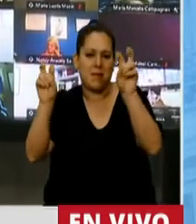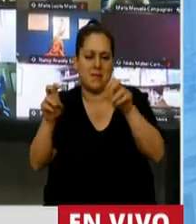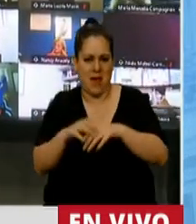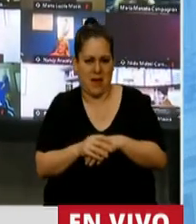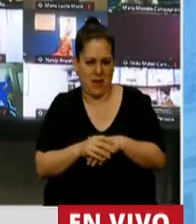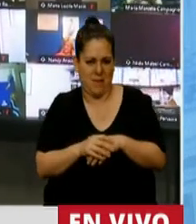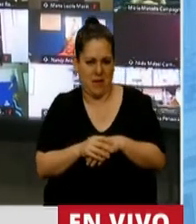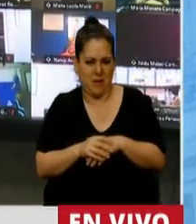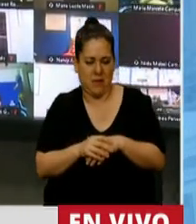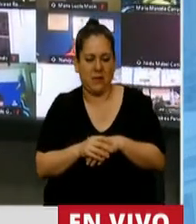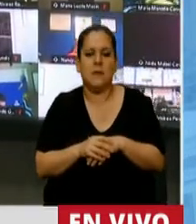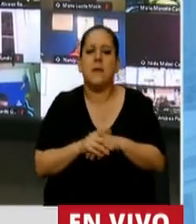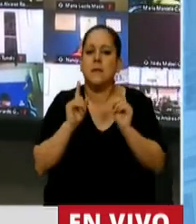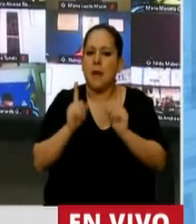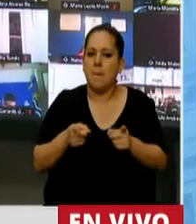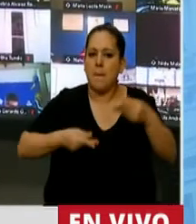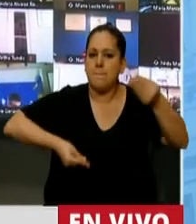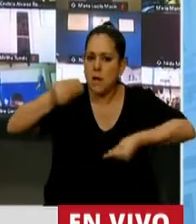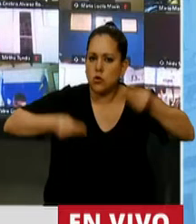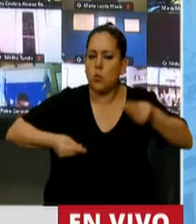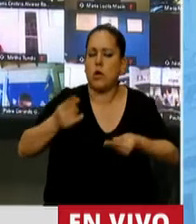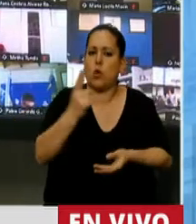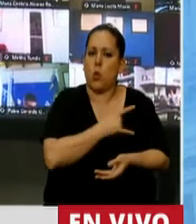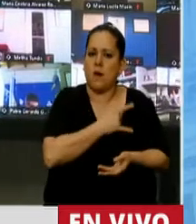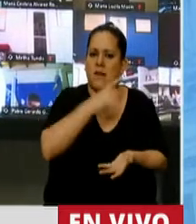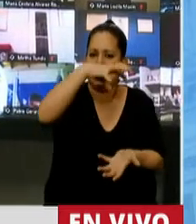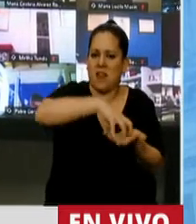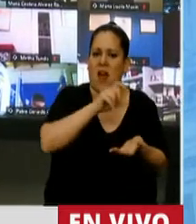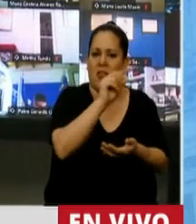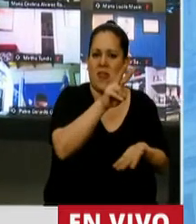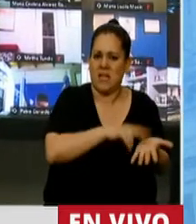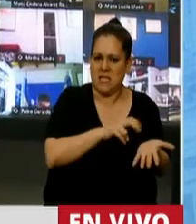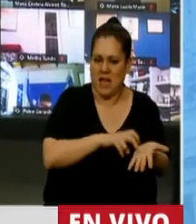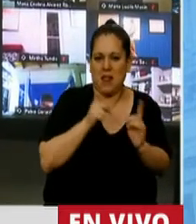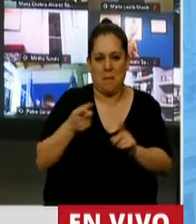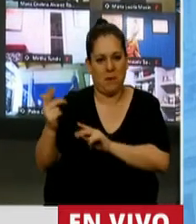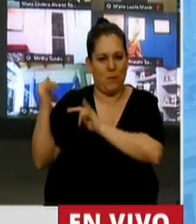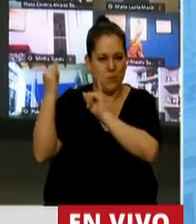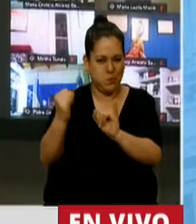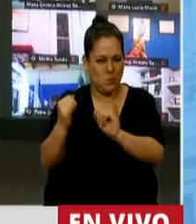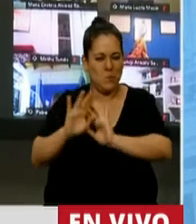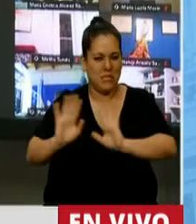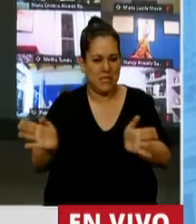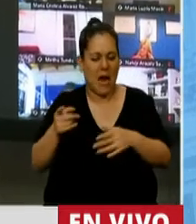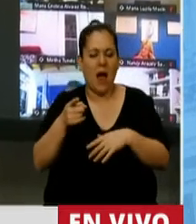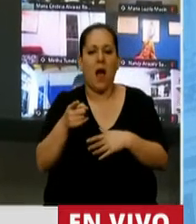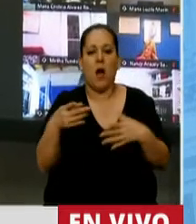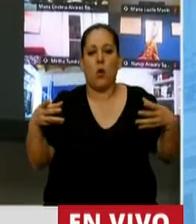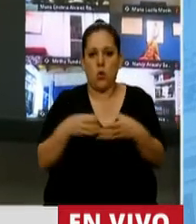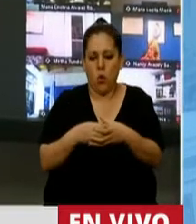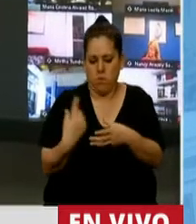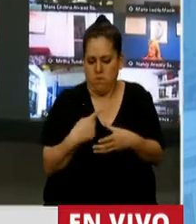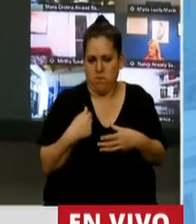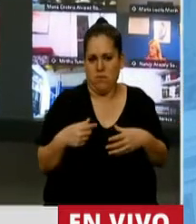párrafo aparte merece el presupuesto de la Universidad de Salta que se ha nombrado aquí. Con las diputadas del Frente de Todos